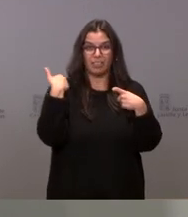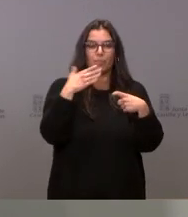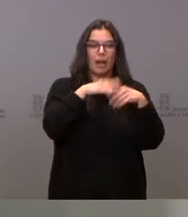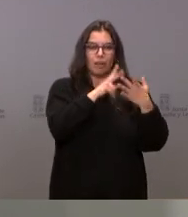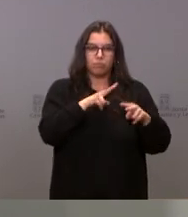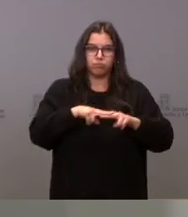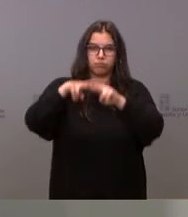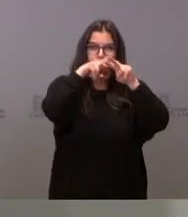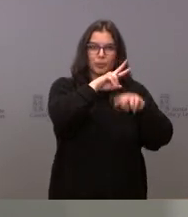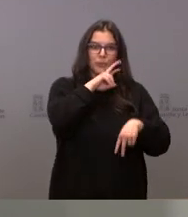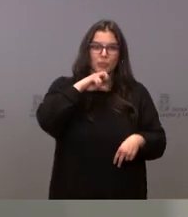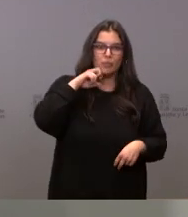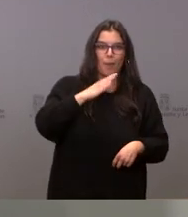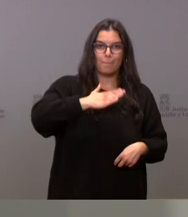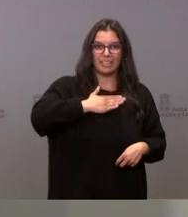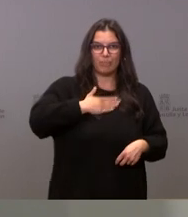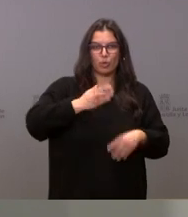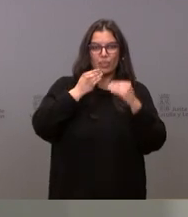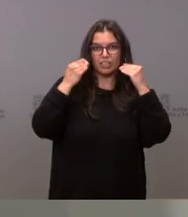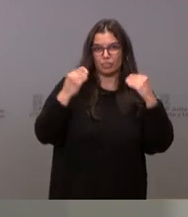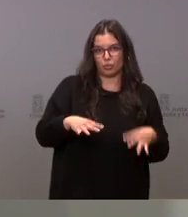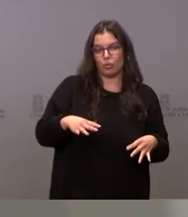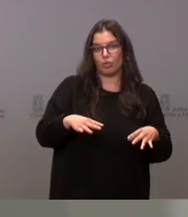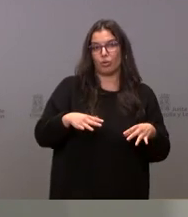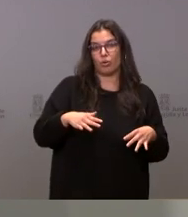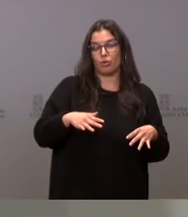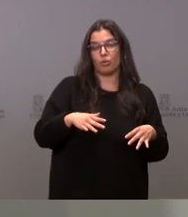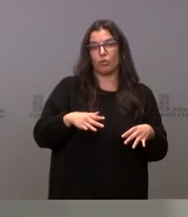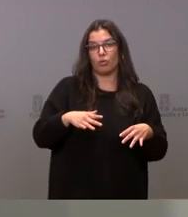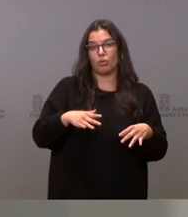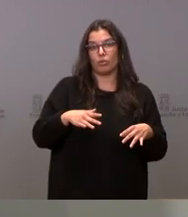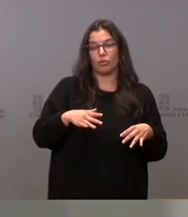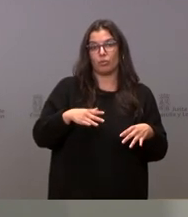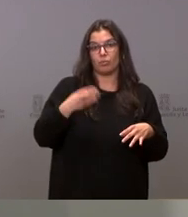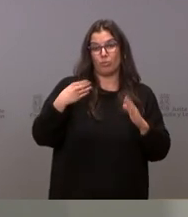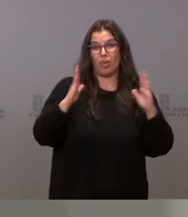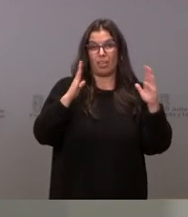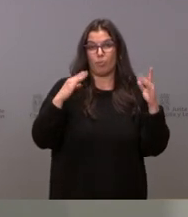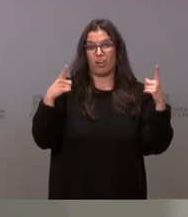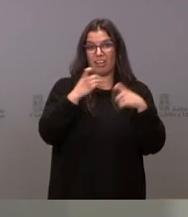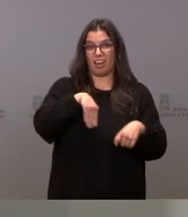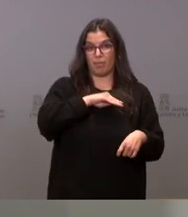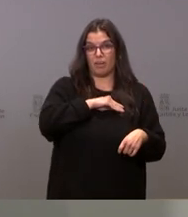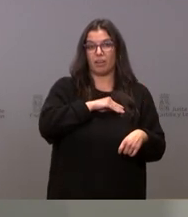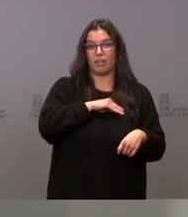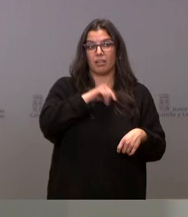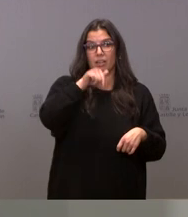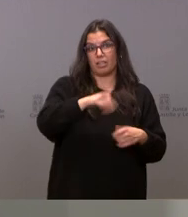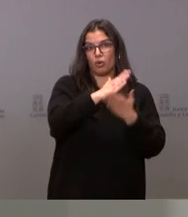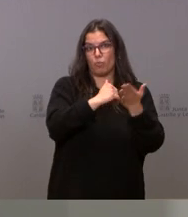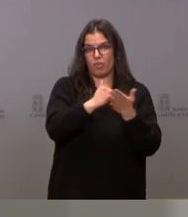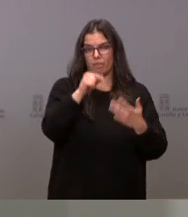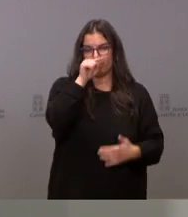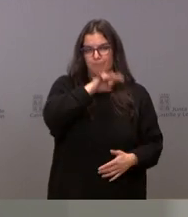el patrimonio histórico de este periodo en nuestra comunidad.